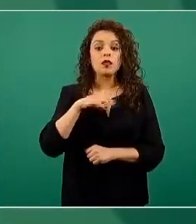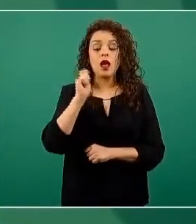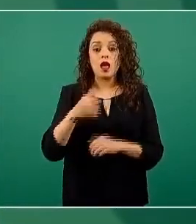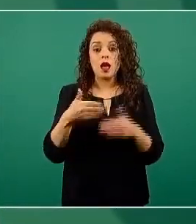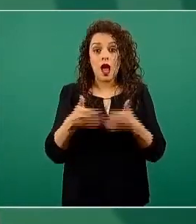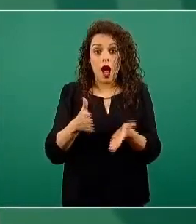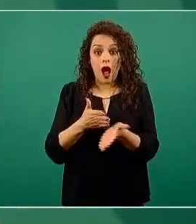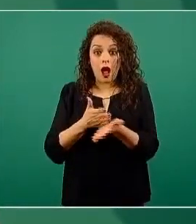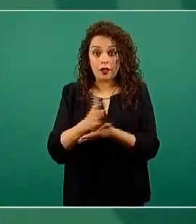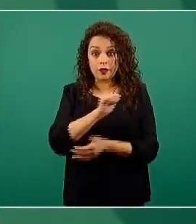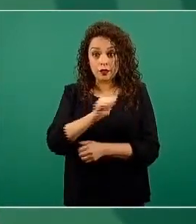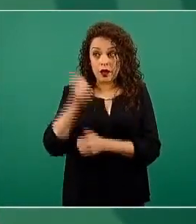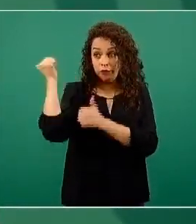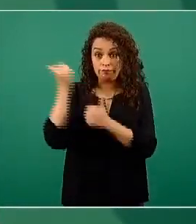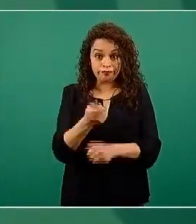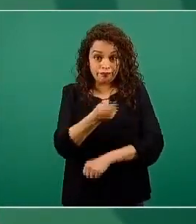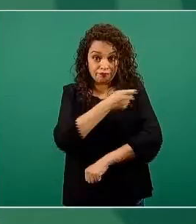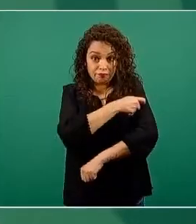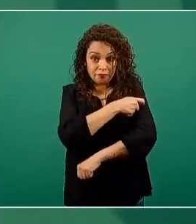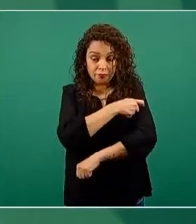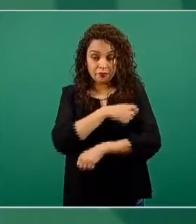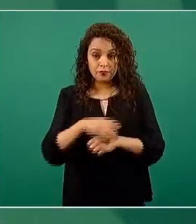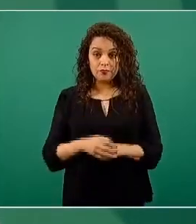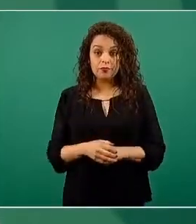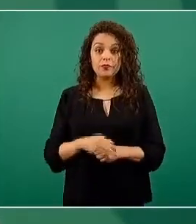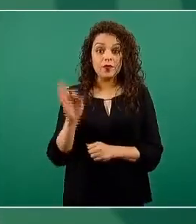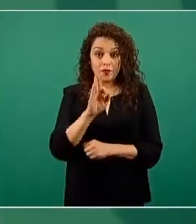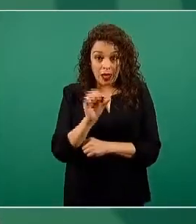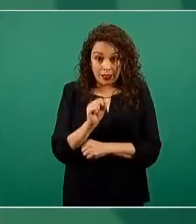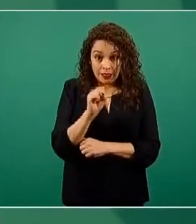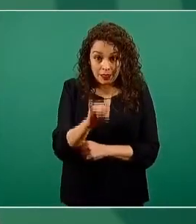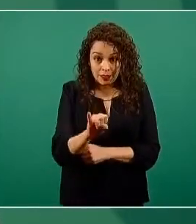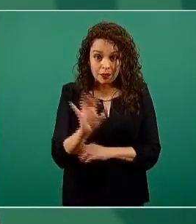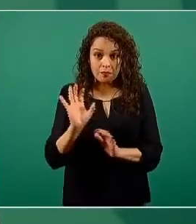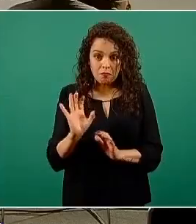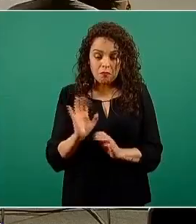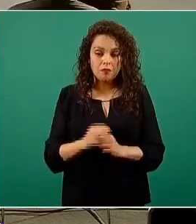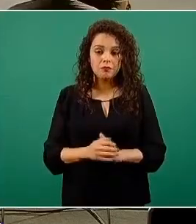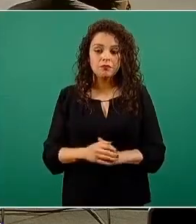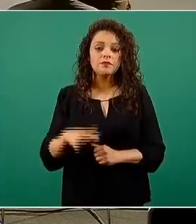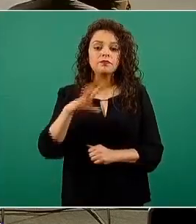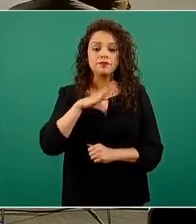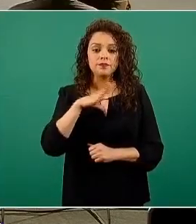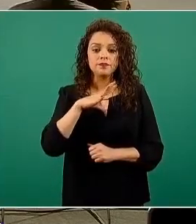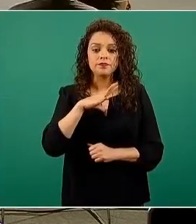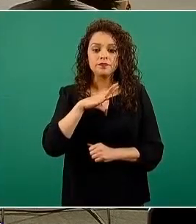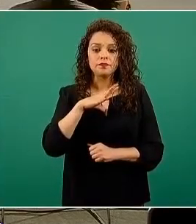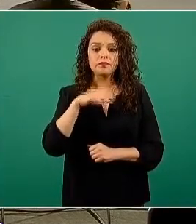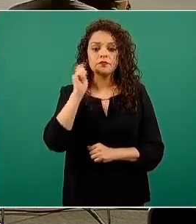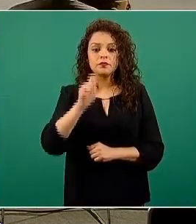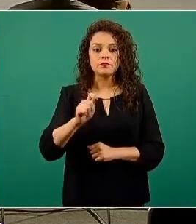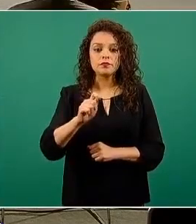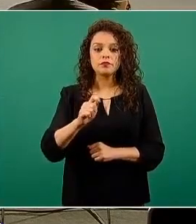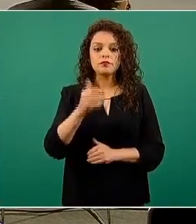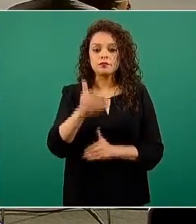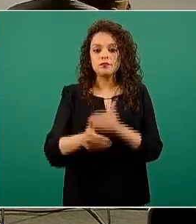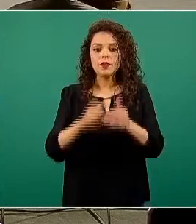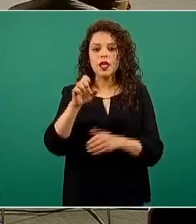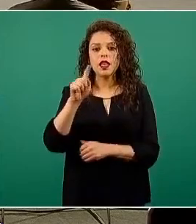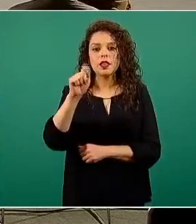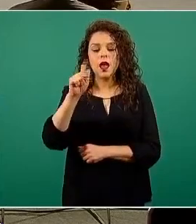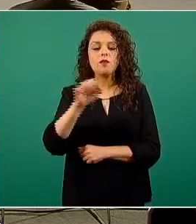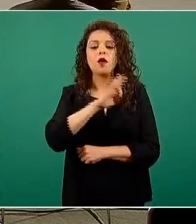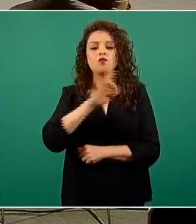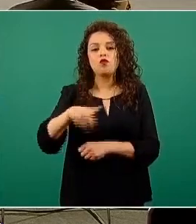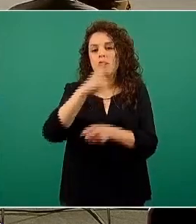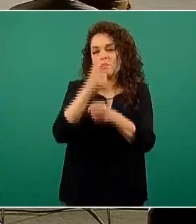la vacuna, muy probablemente cuando esto suceda, estaremos en alguna de las siguientes etapas, a lo mejor en la dos o